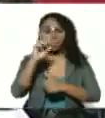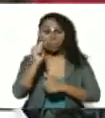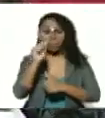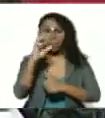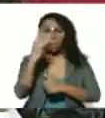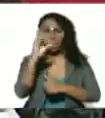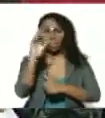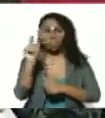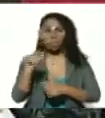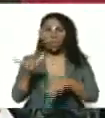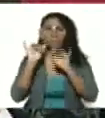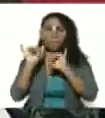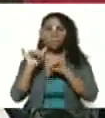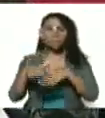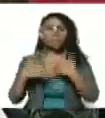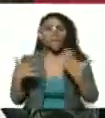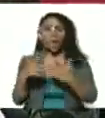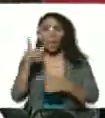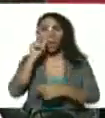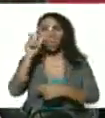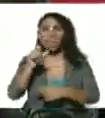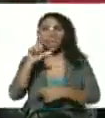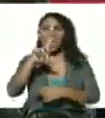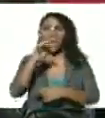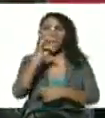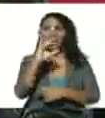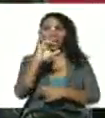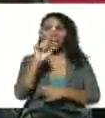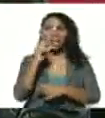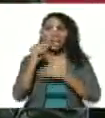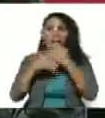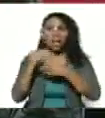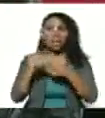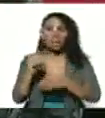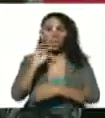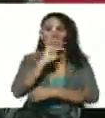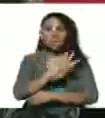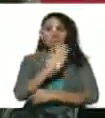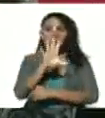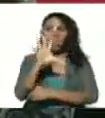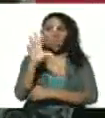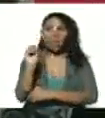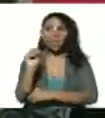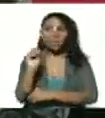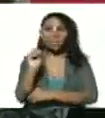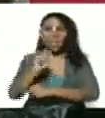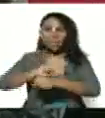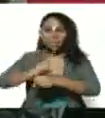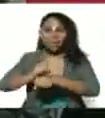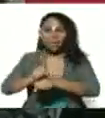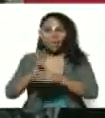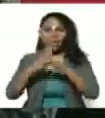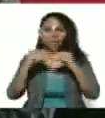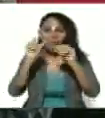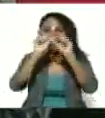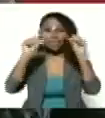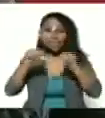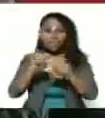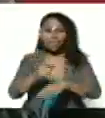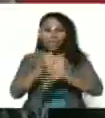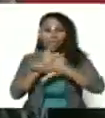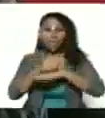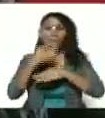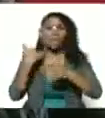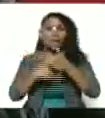lo mismo que Hernández Lares hizo con 450 tanques y con todo el sistema de armas